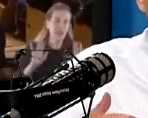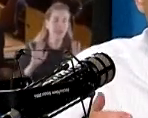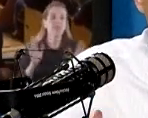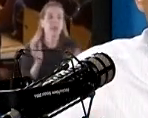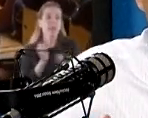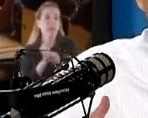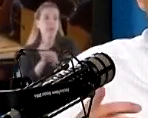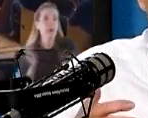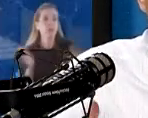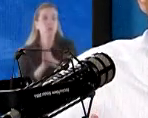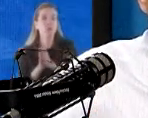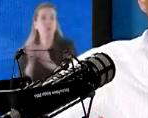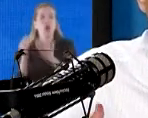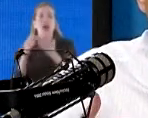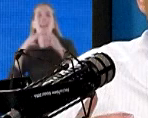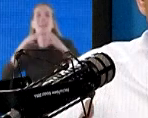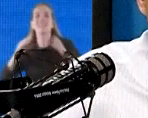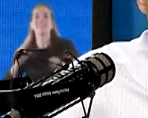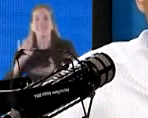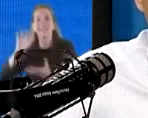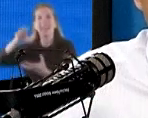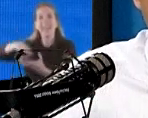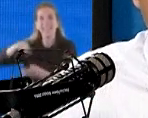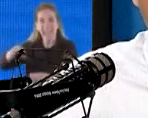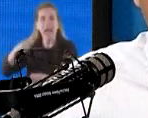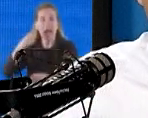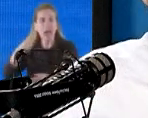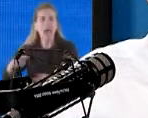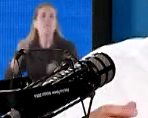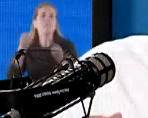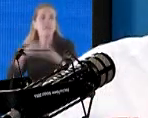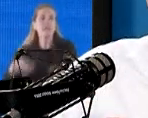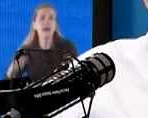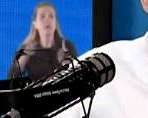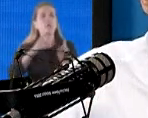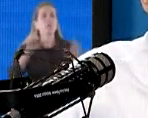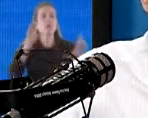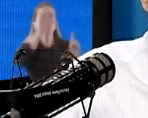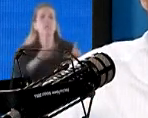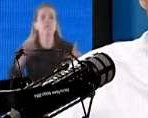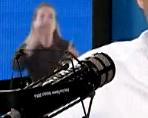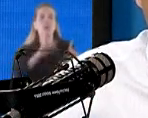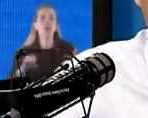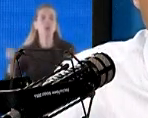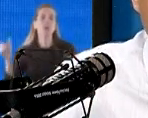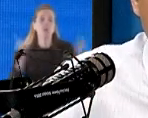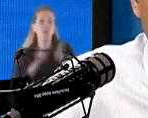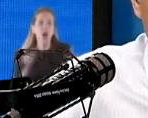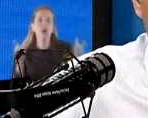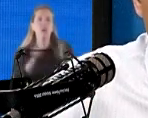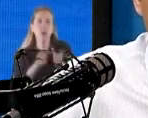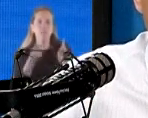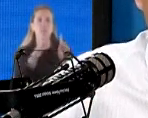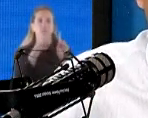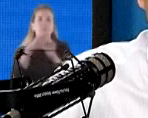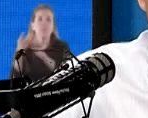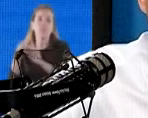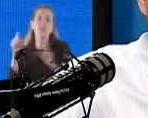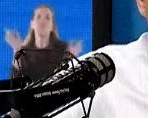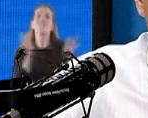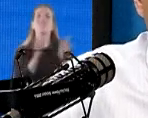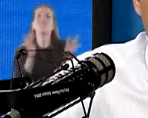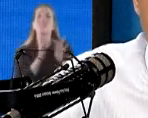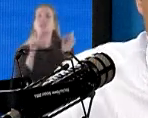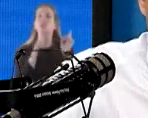verle el queso a la tostada progresivamente? ¿Cómo hacer esa comparación permanente entre lo logrado y lo que está por